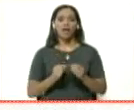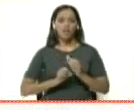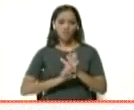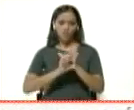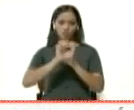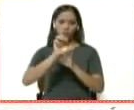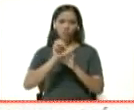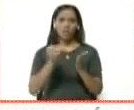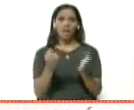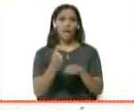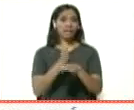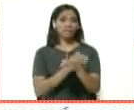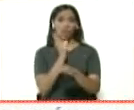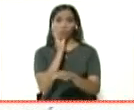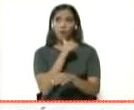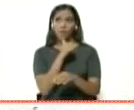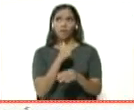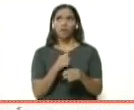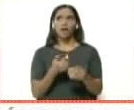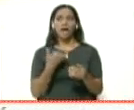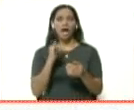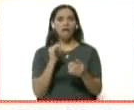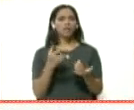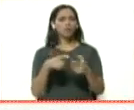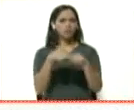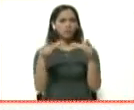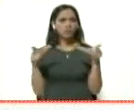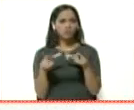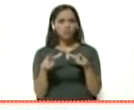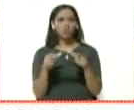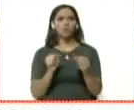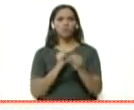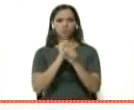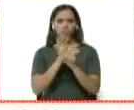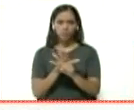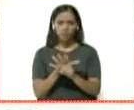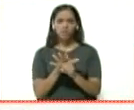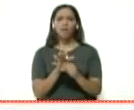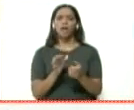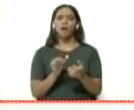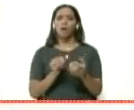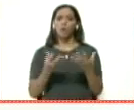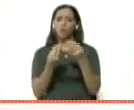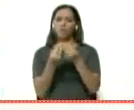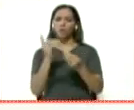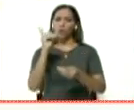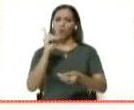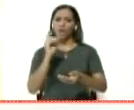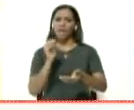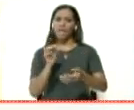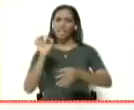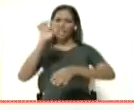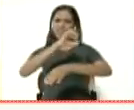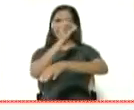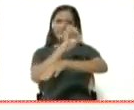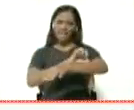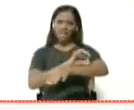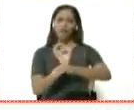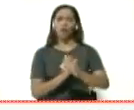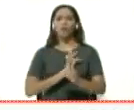algo que yo sentía anteriormente, ¿hay un caso que pueda el coronavirus unirse con el dengue o ser transmitido por los zancudos?